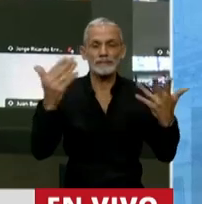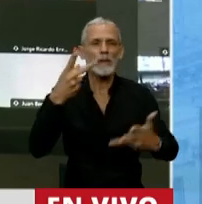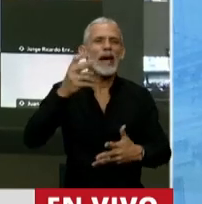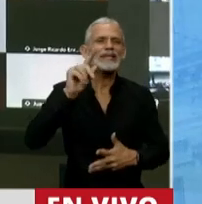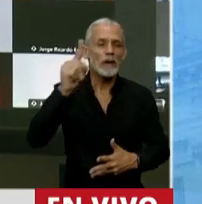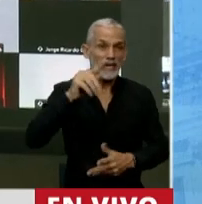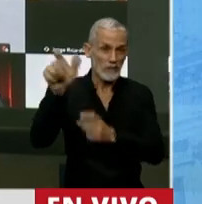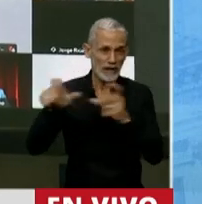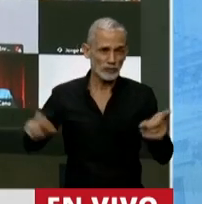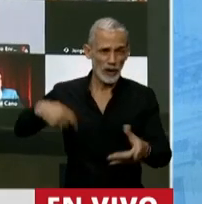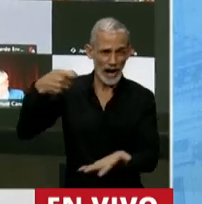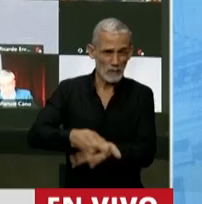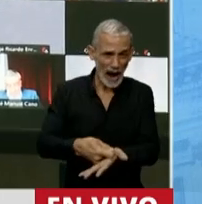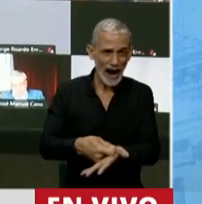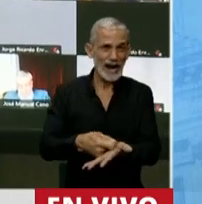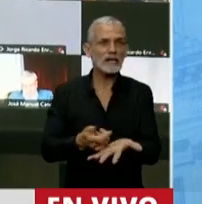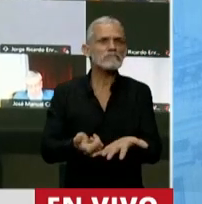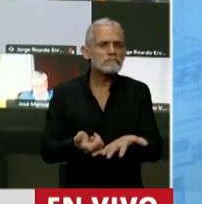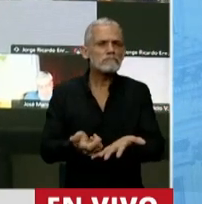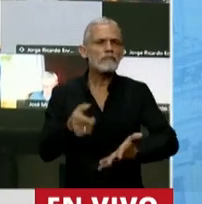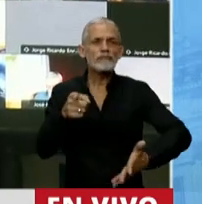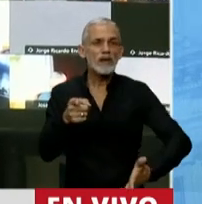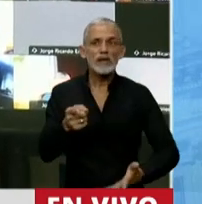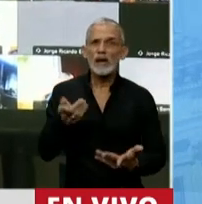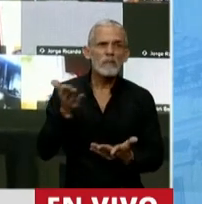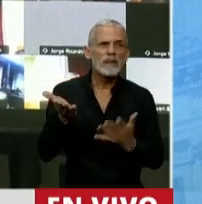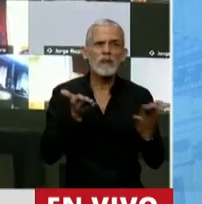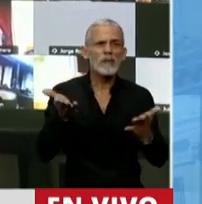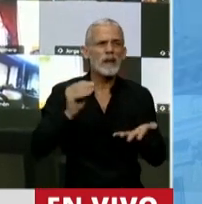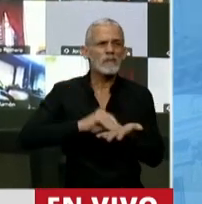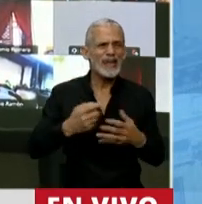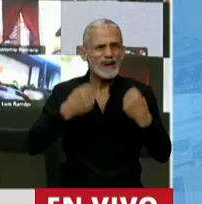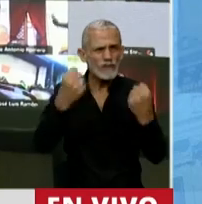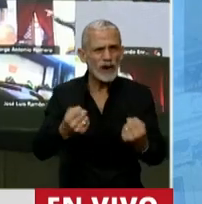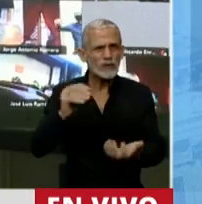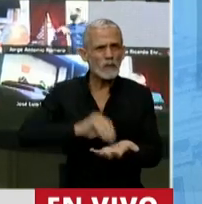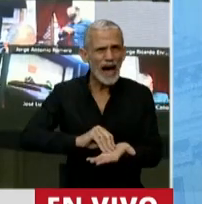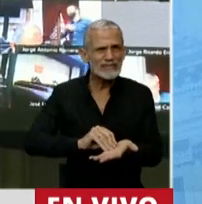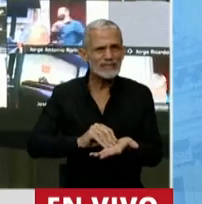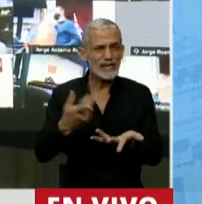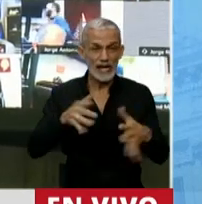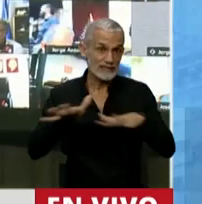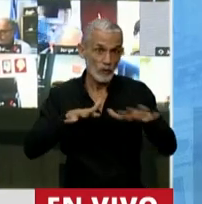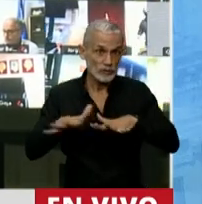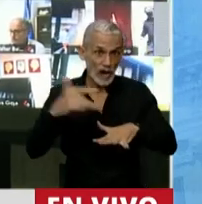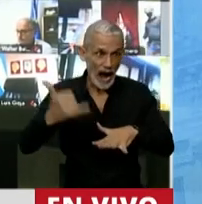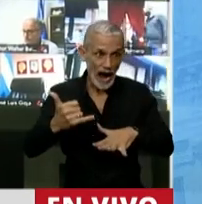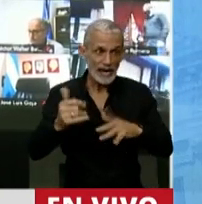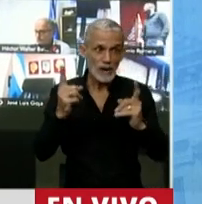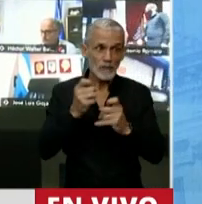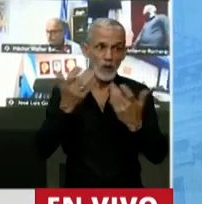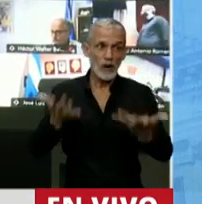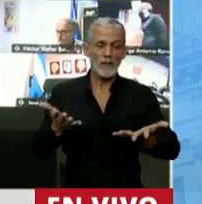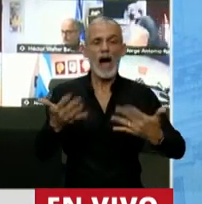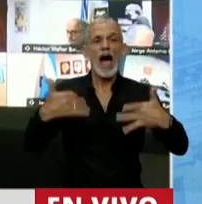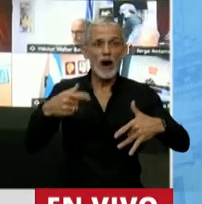20.000, no hay nadie más a que apelar para que haga un esfuerzo en estas actuales circunstancias, no